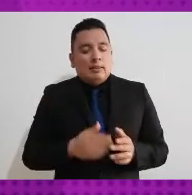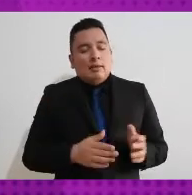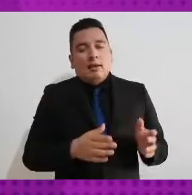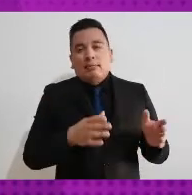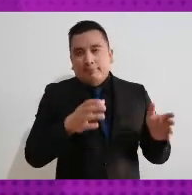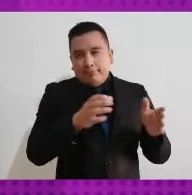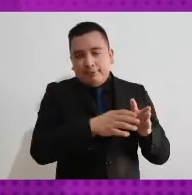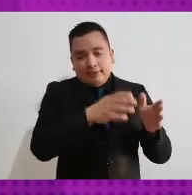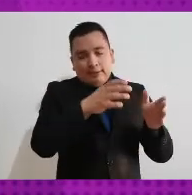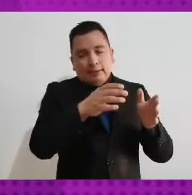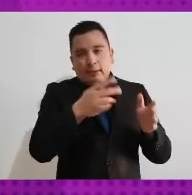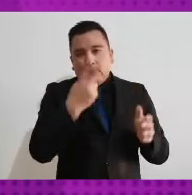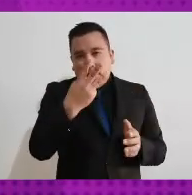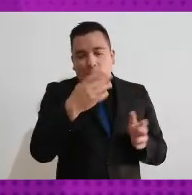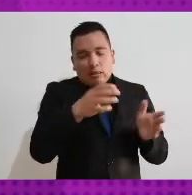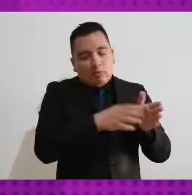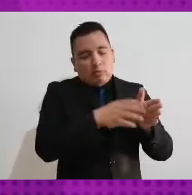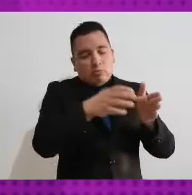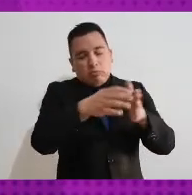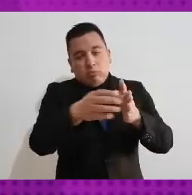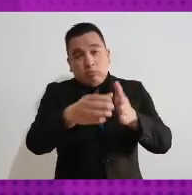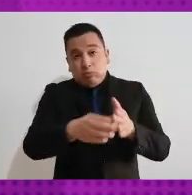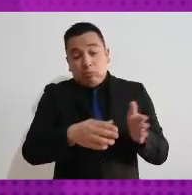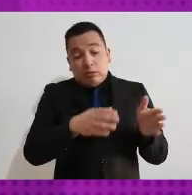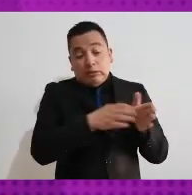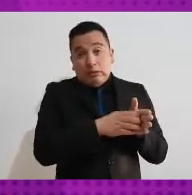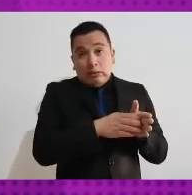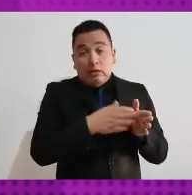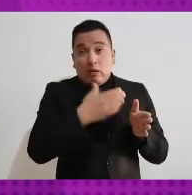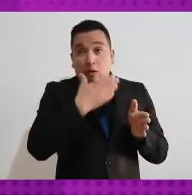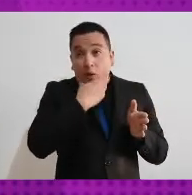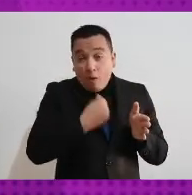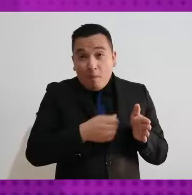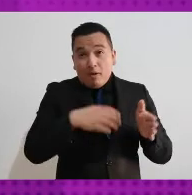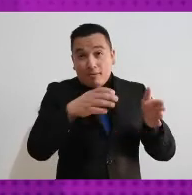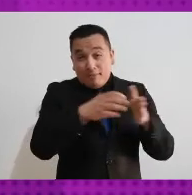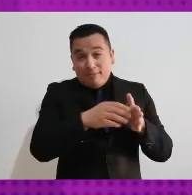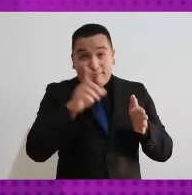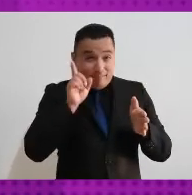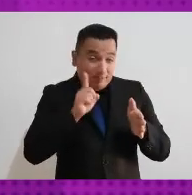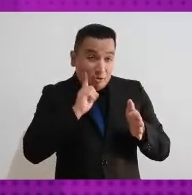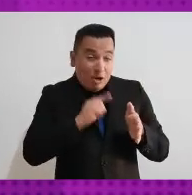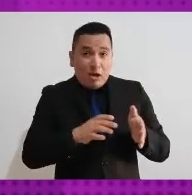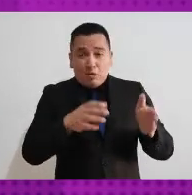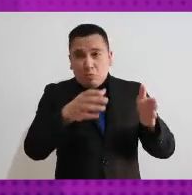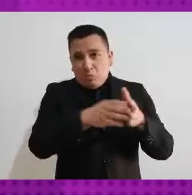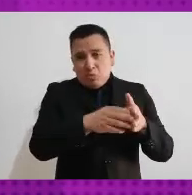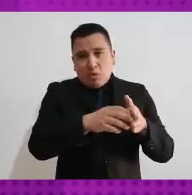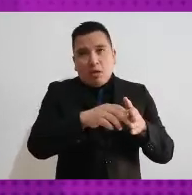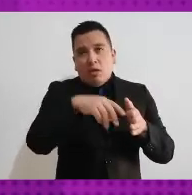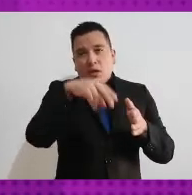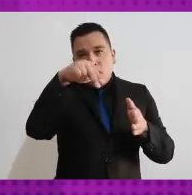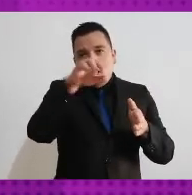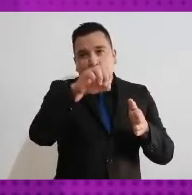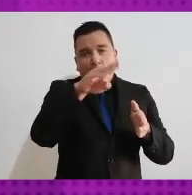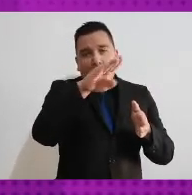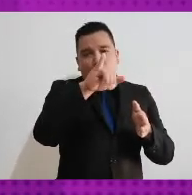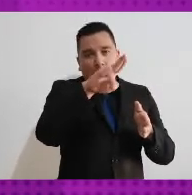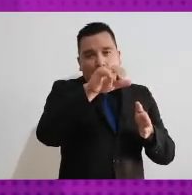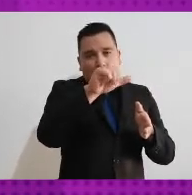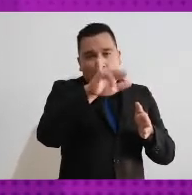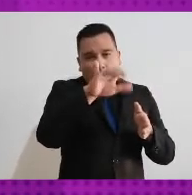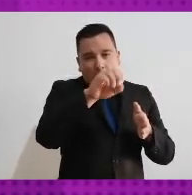mujeres y personas no binarias. Y ya para la designación final se puede designar una persona no binaria